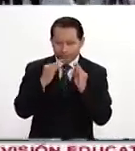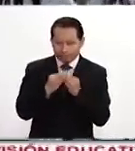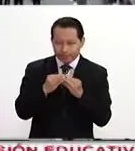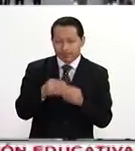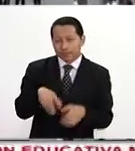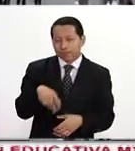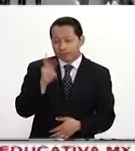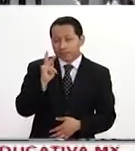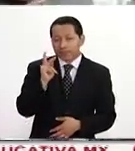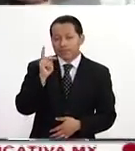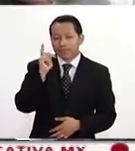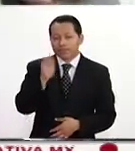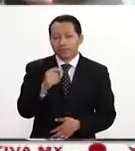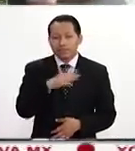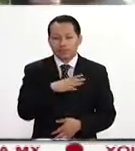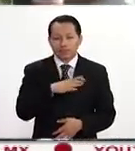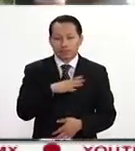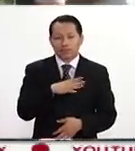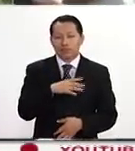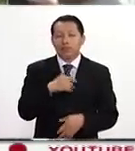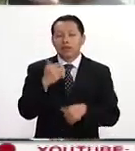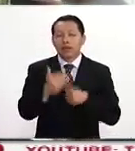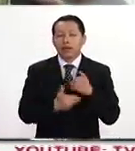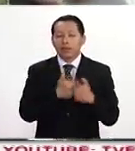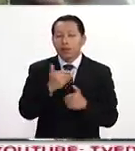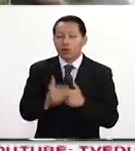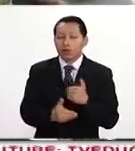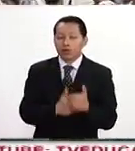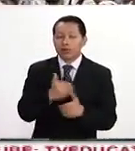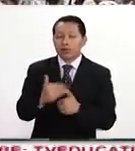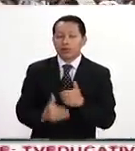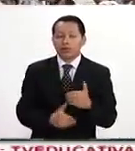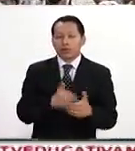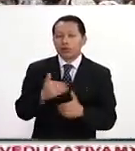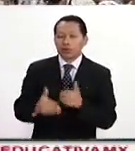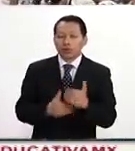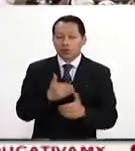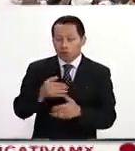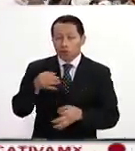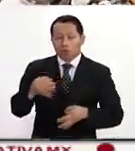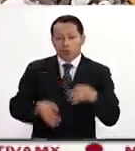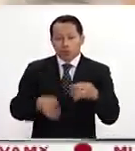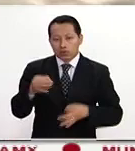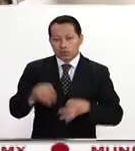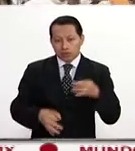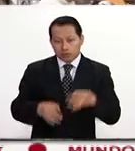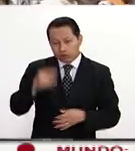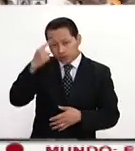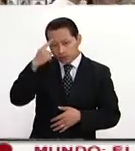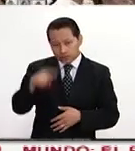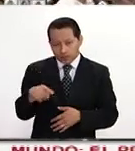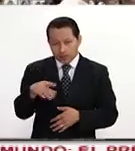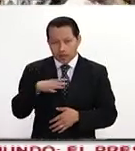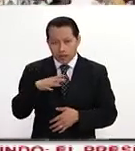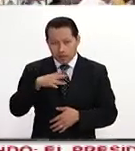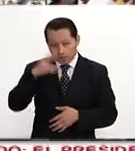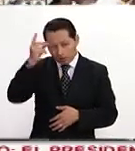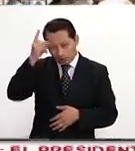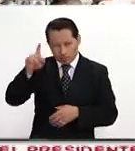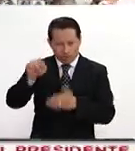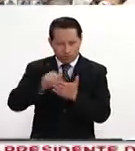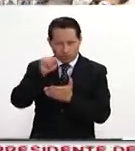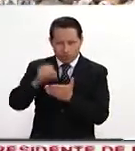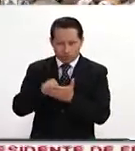embargo, se abre un proceso judicial para los dueños de los currios.